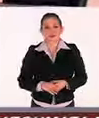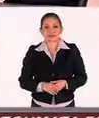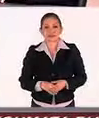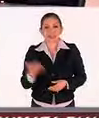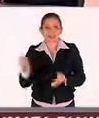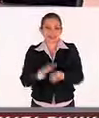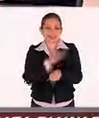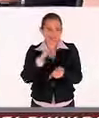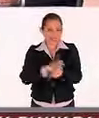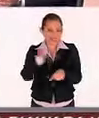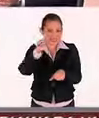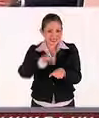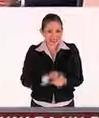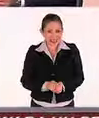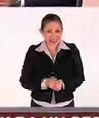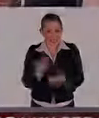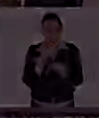Que pase un excelente día. Igualmente. Y lo esperamos. Gracias.